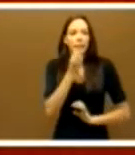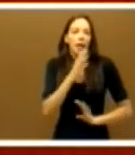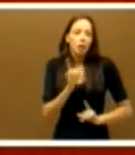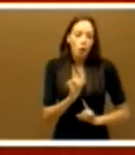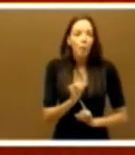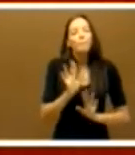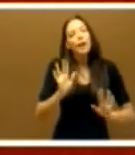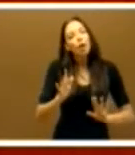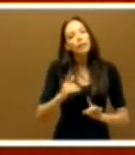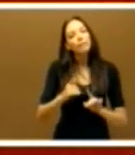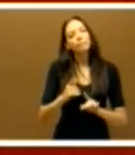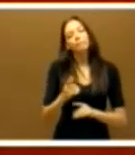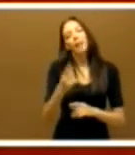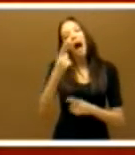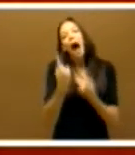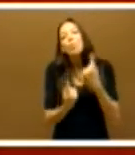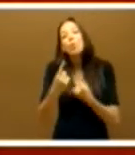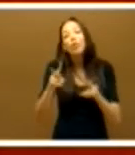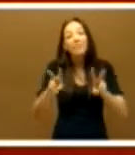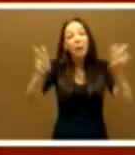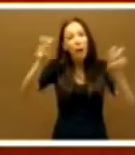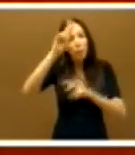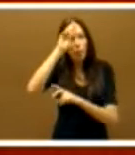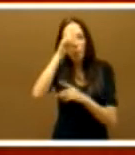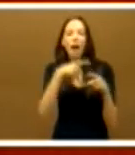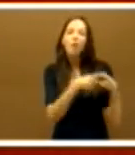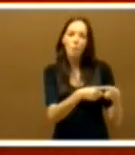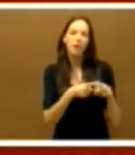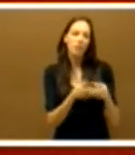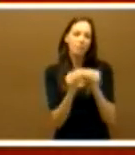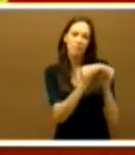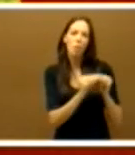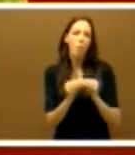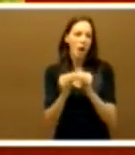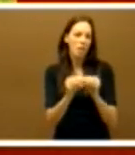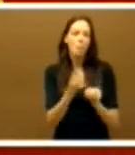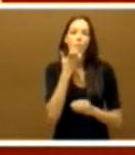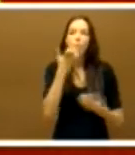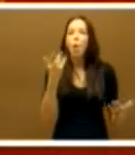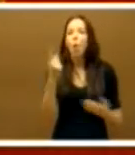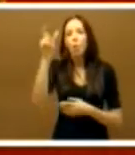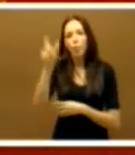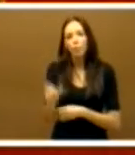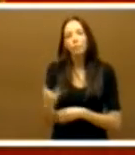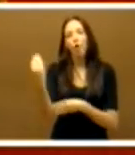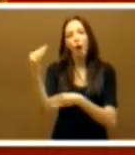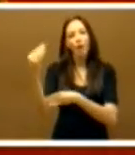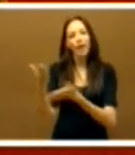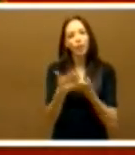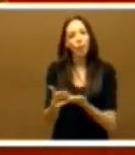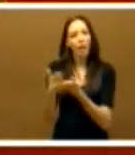que hay unas preocupaciones compartidas. Haciendo un breve resumen de un estudiante recién llegado que toma nota,